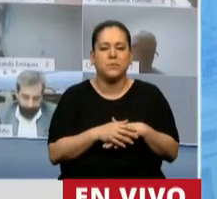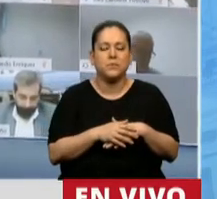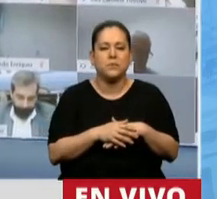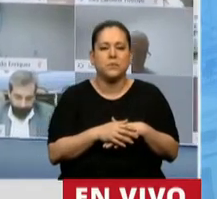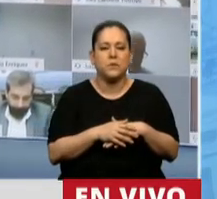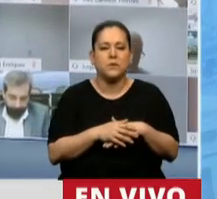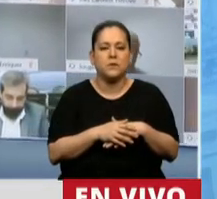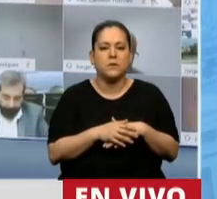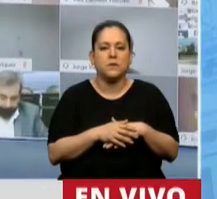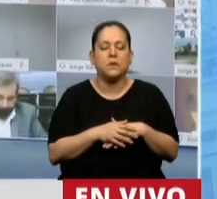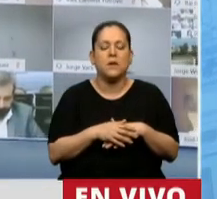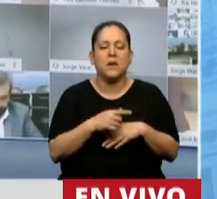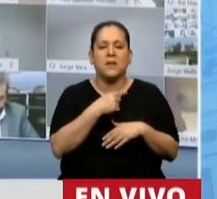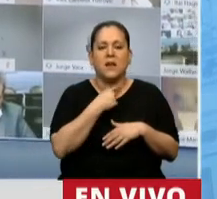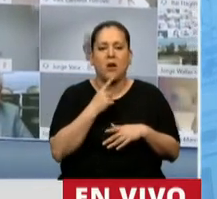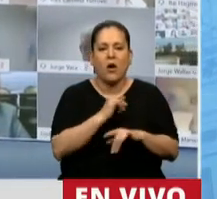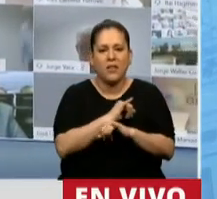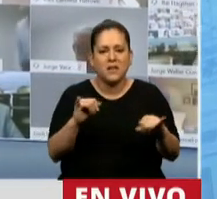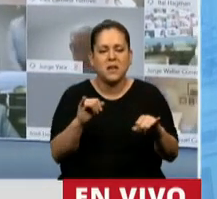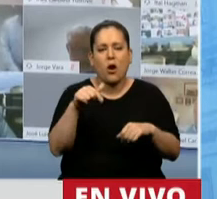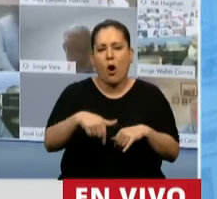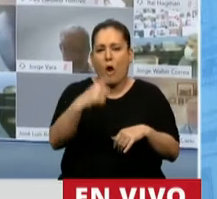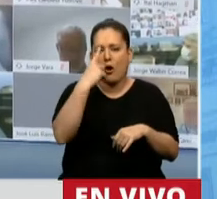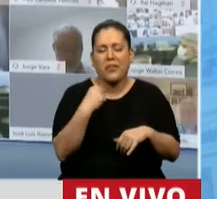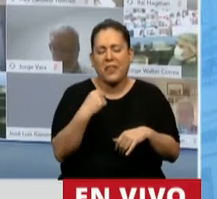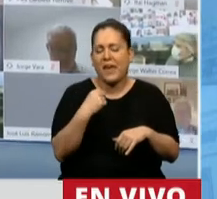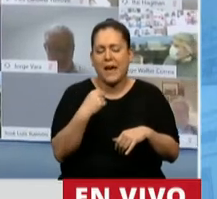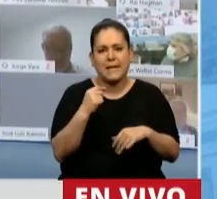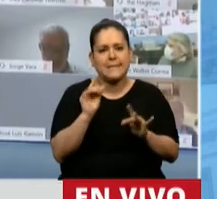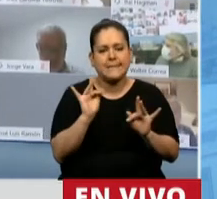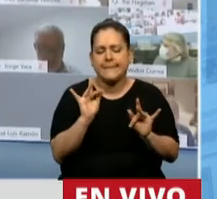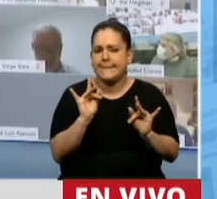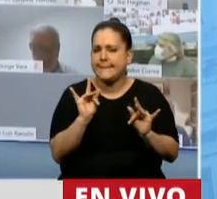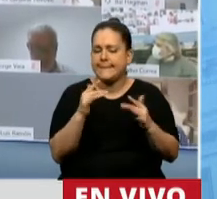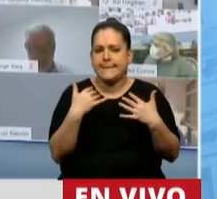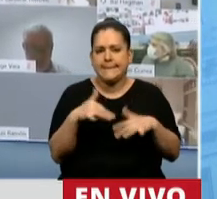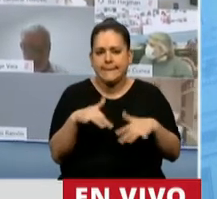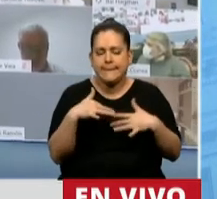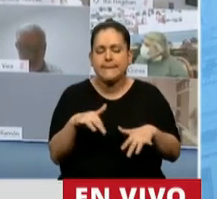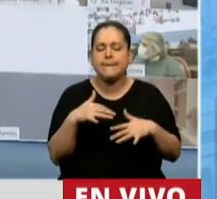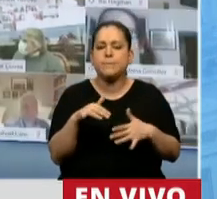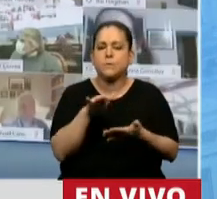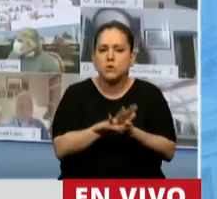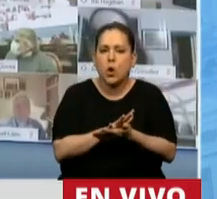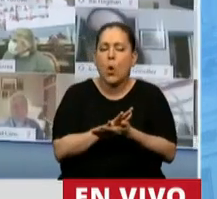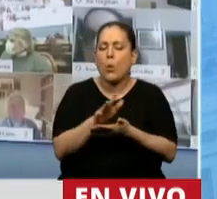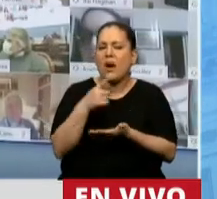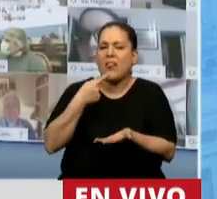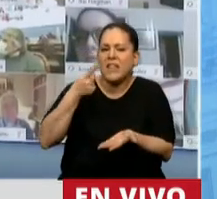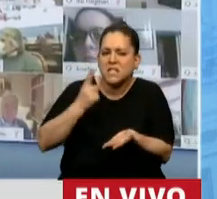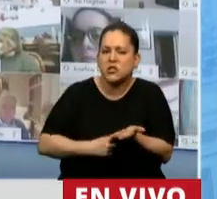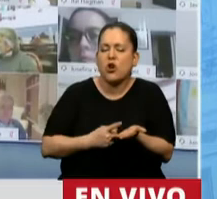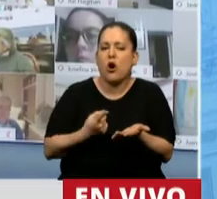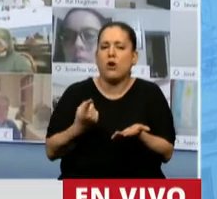Quiero pensar que no ha sido un día fácil de las decisiones que se